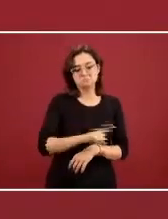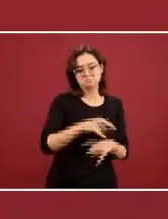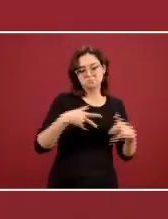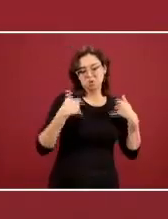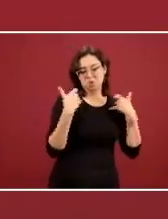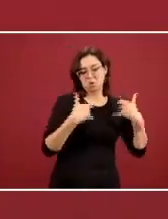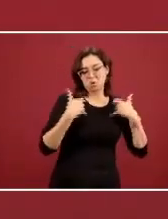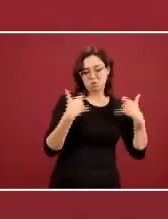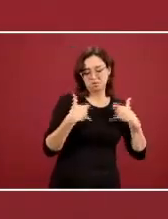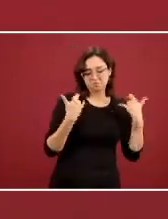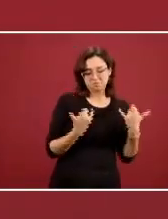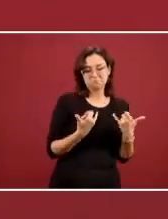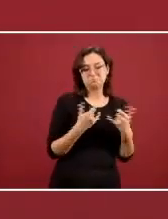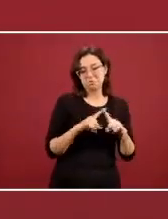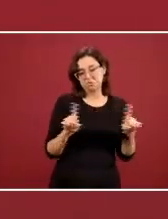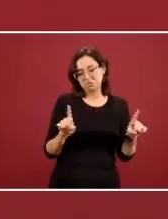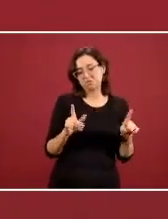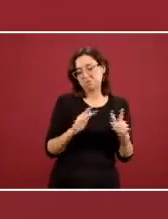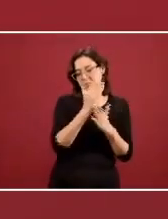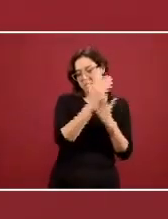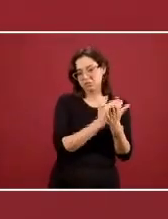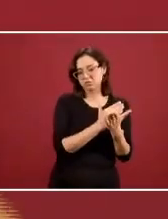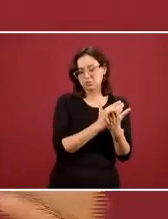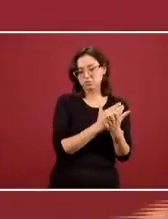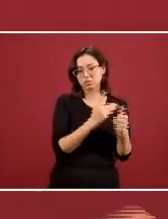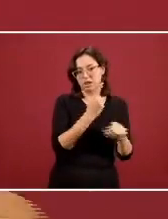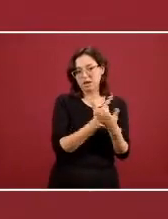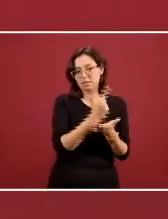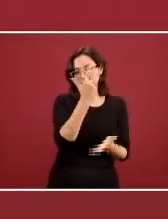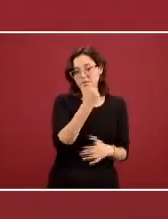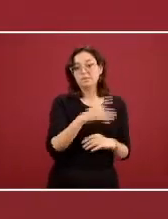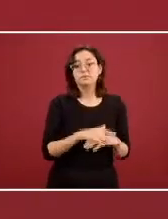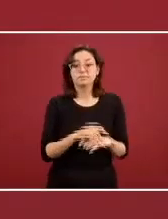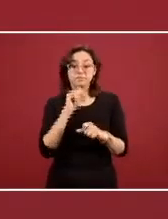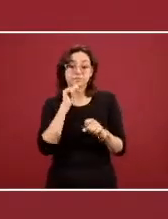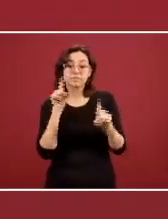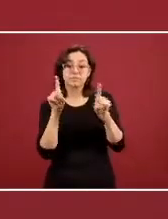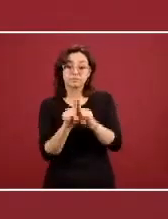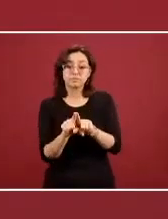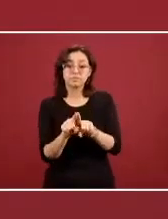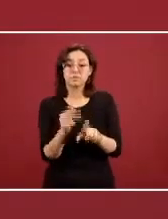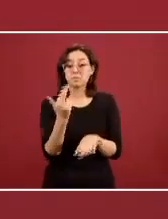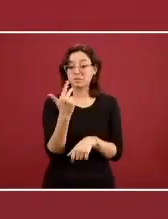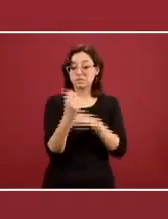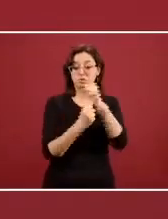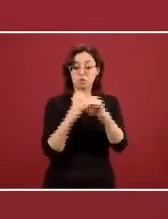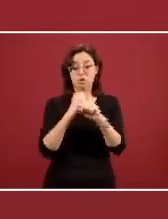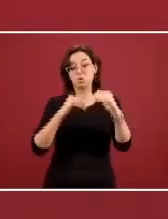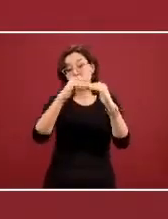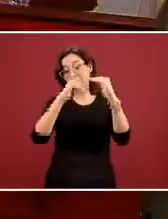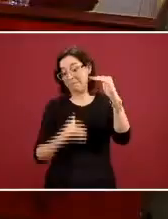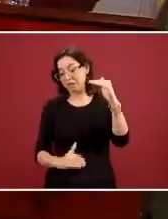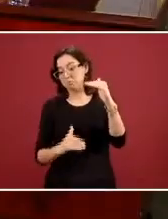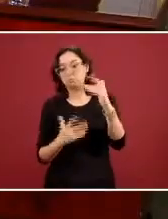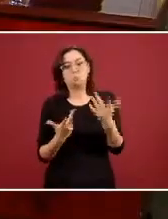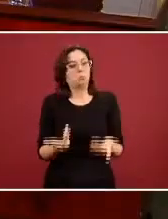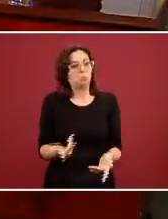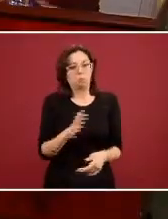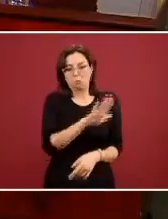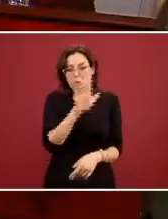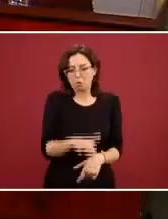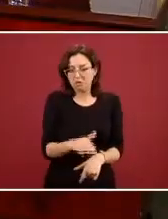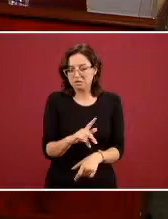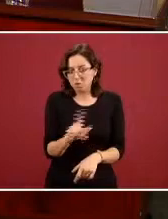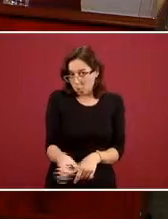que tienen una edad diferente inclusive si comparamos con los menores de 25 años este grupo no ha tenido ni un